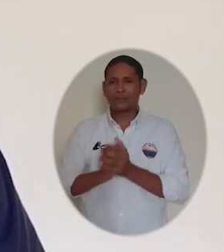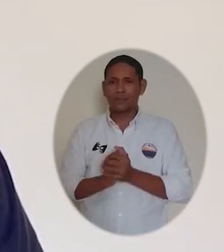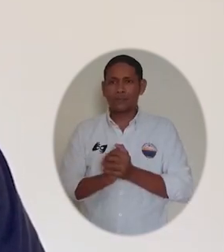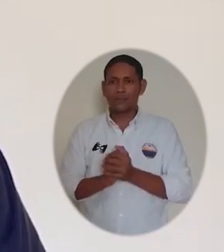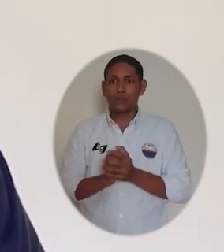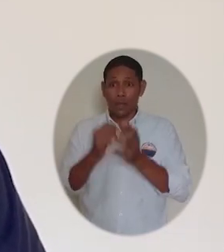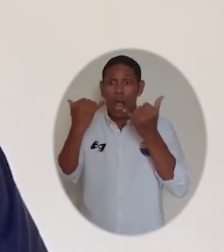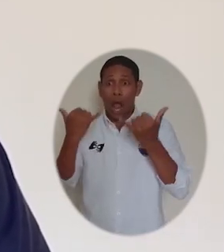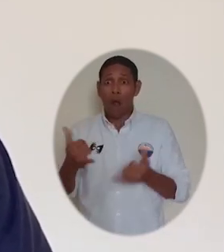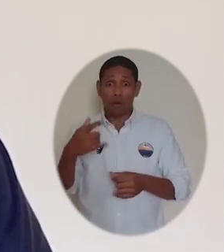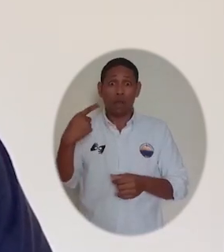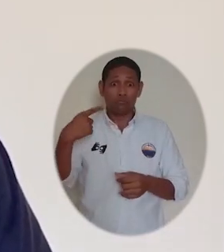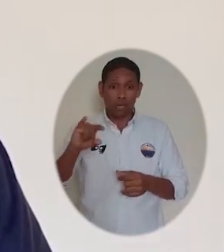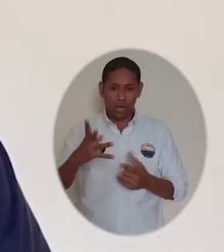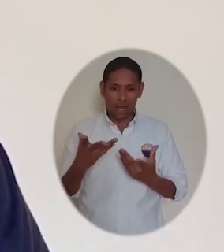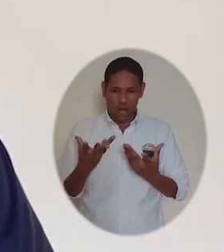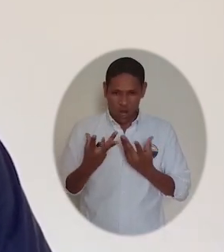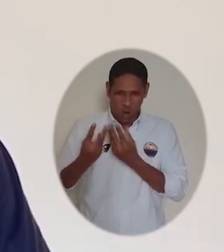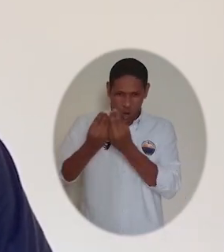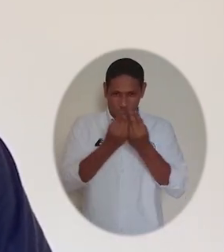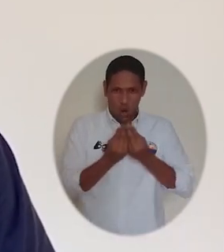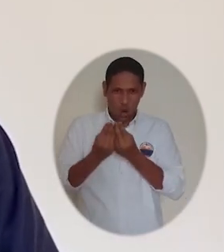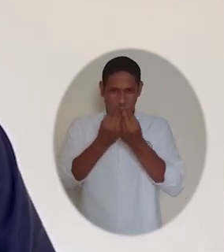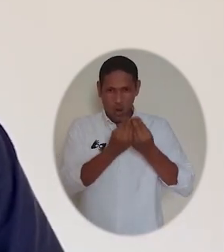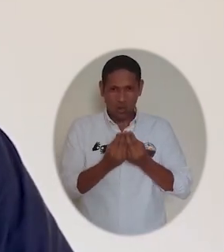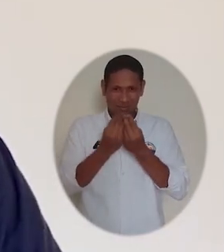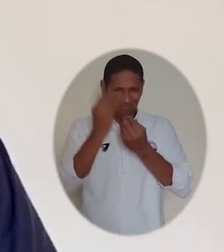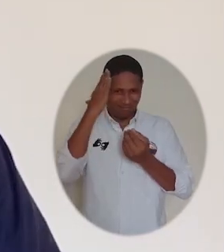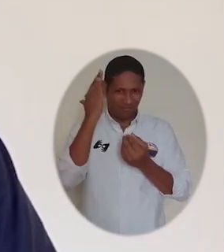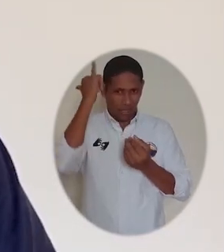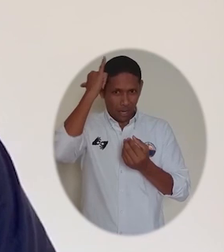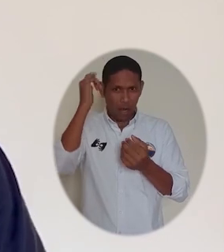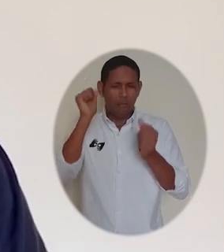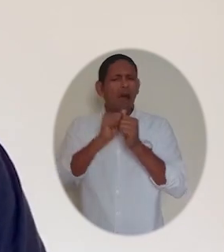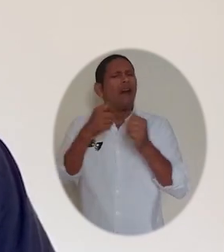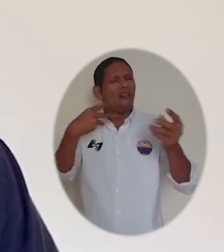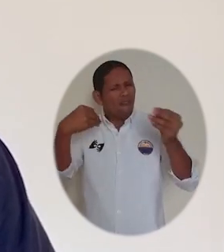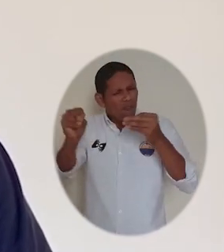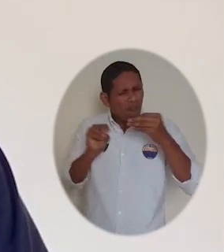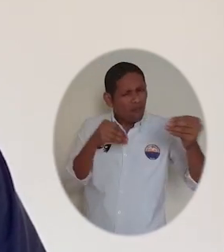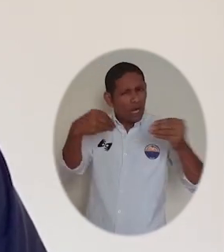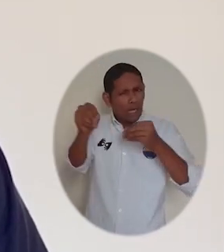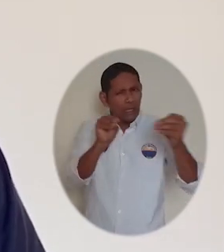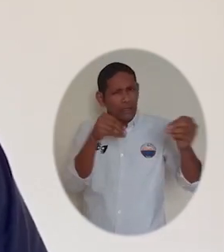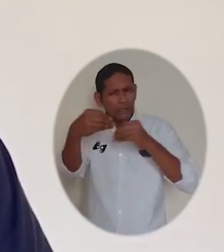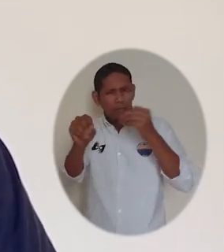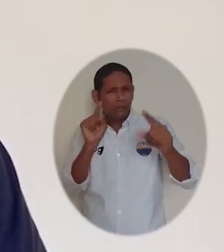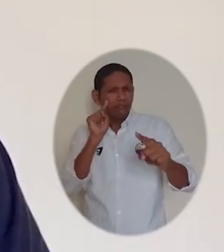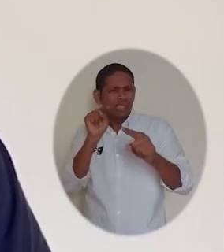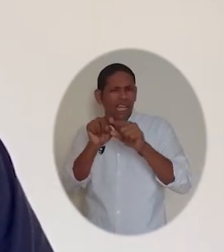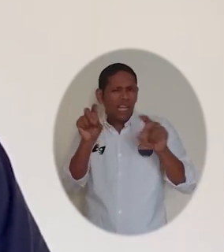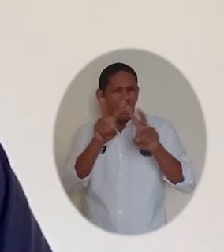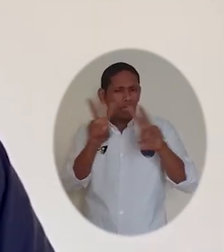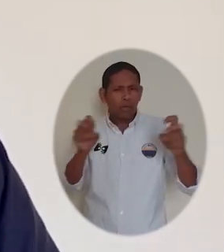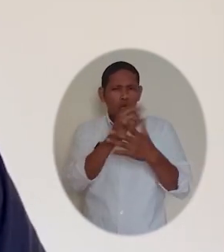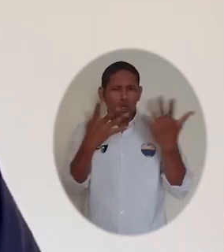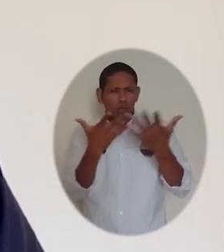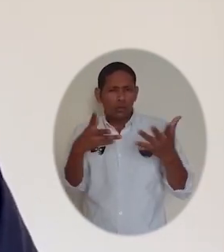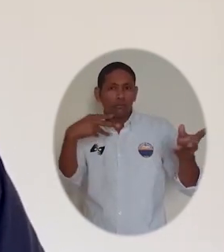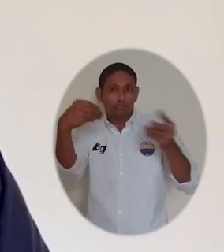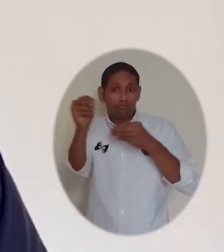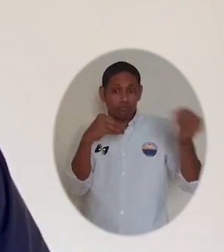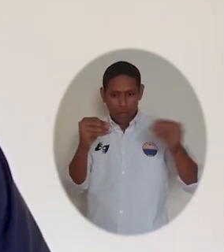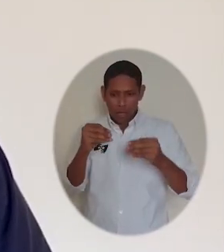educación y de evaluación diferentes. Entonces, se le dieron facultades al Consejo Académico para que flexibilice y